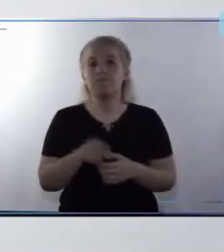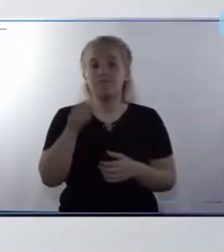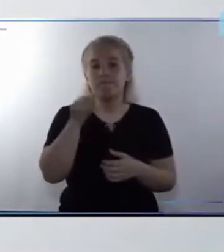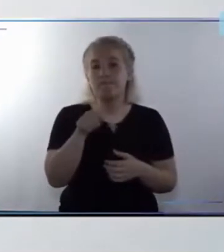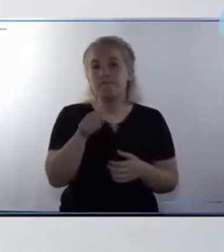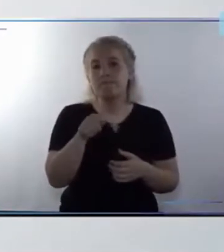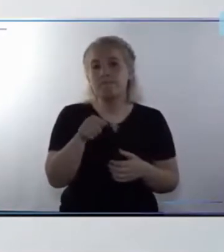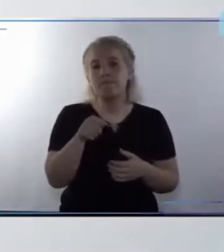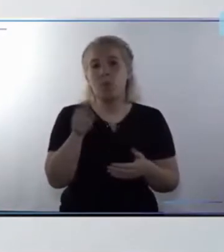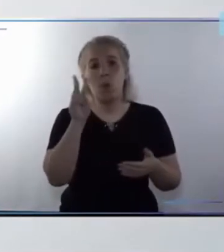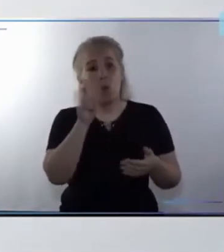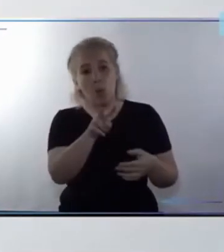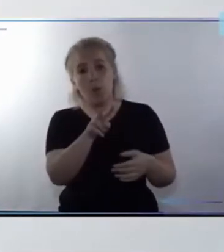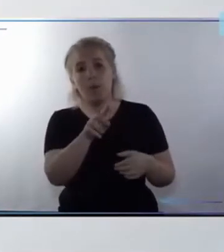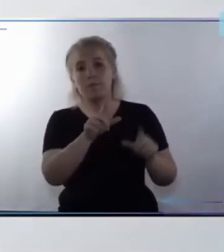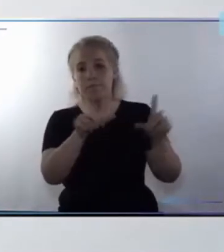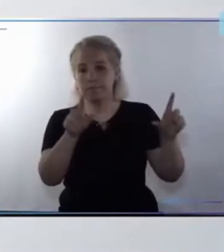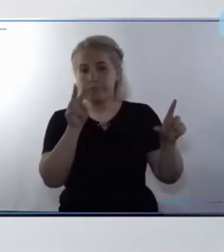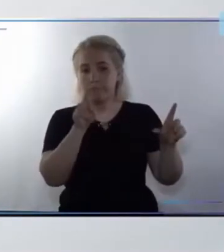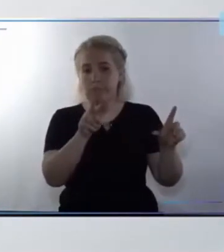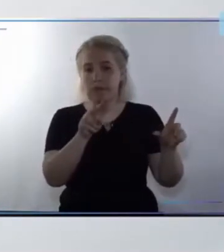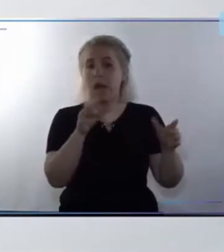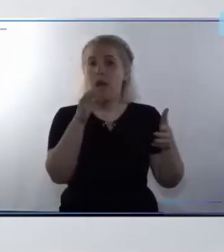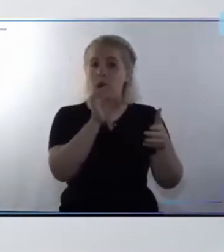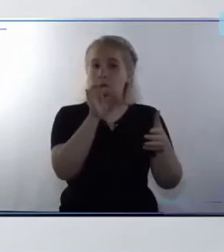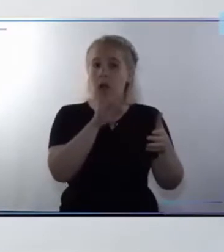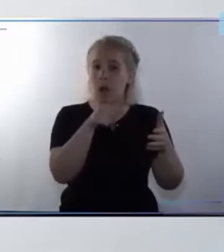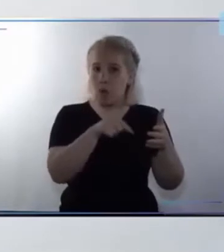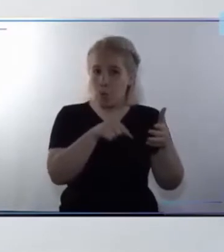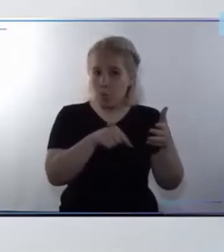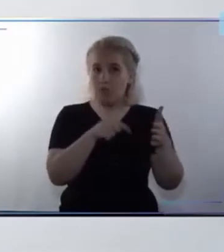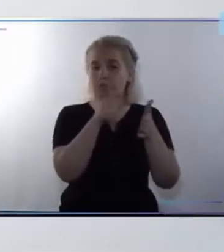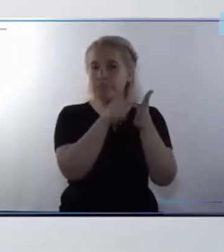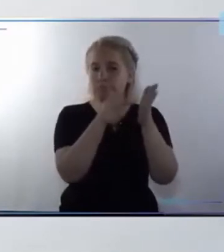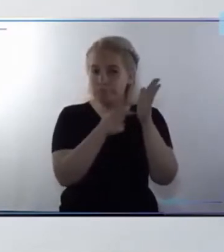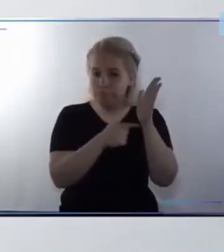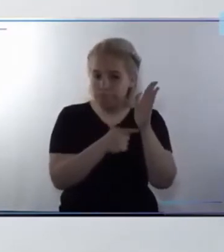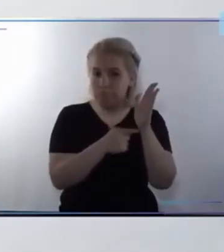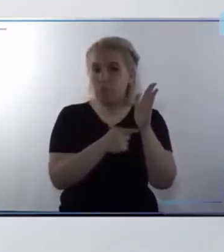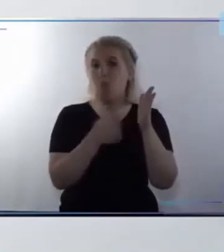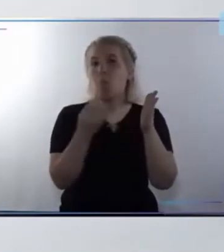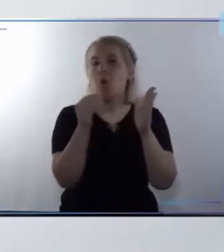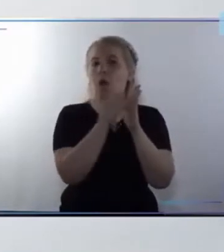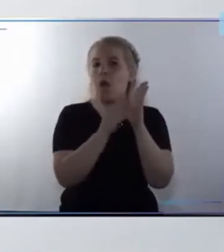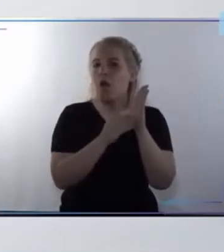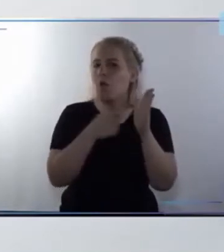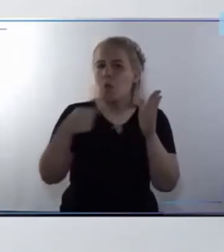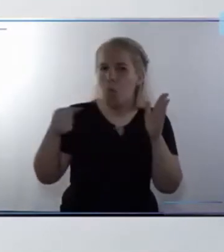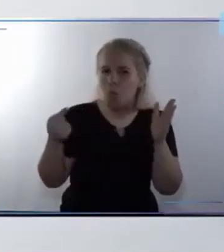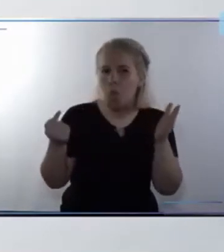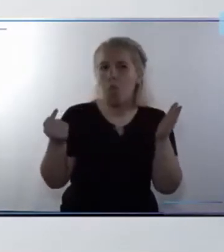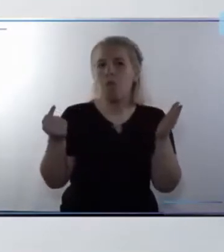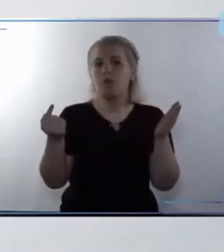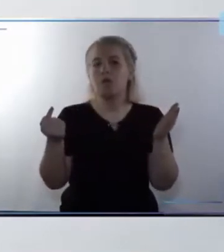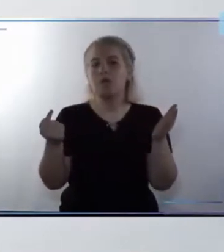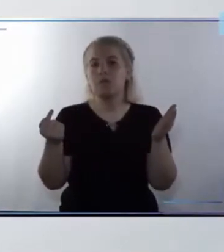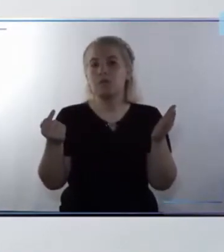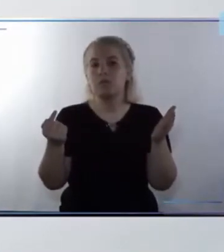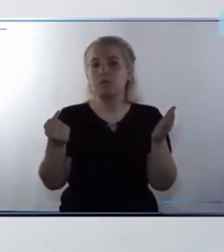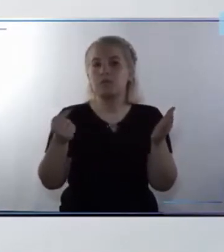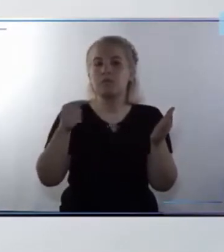bueno, vemos para cada indicador cuáles son los datos de línea de base y de meta,